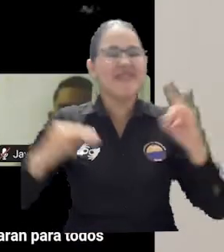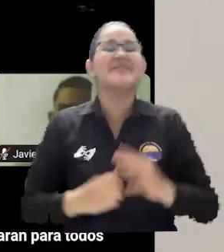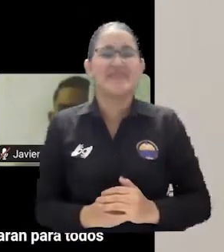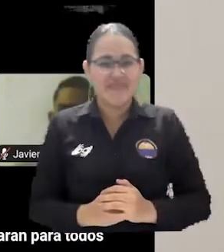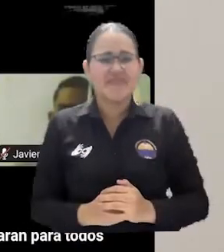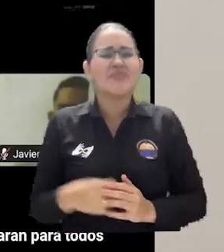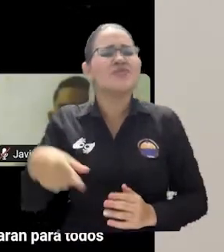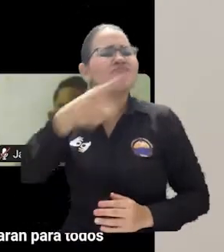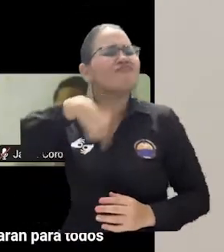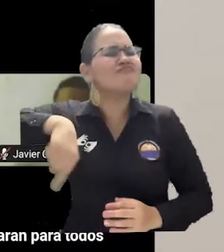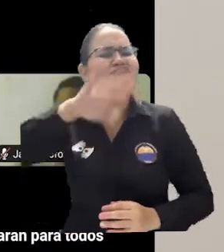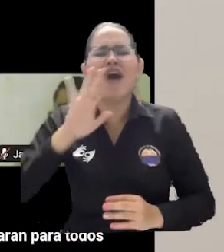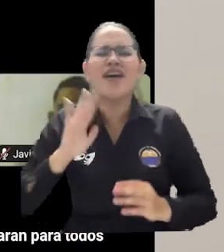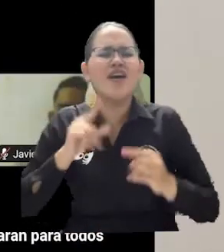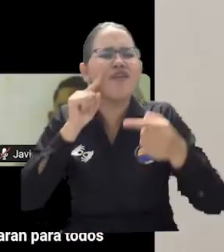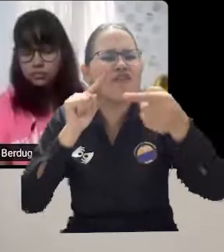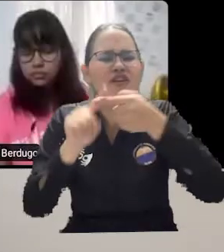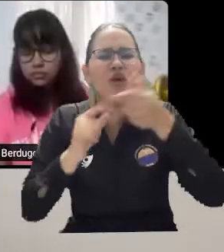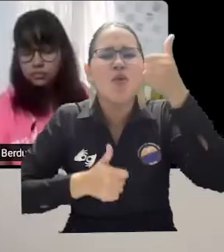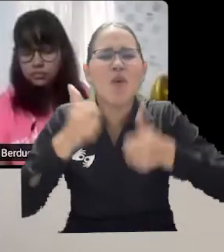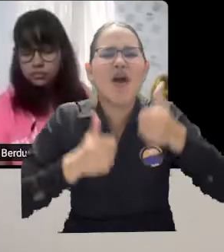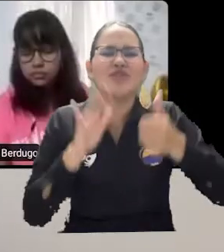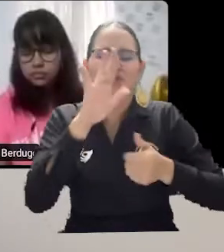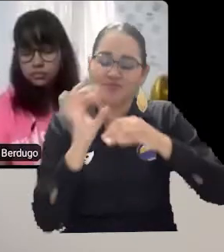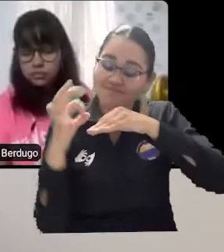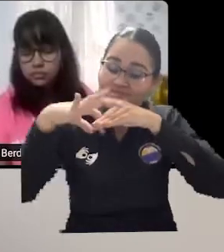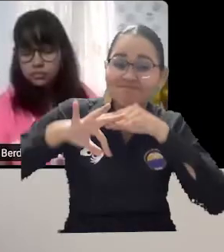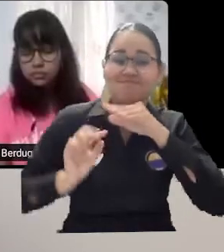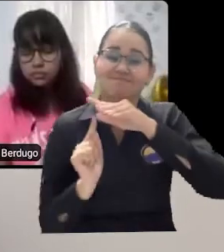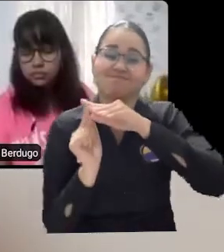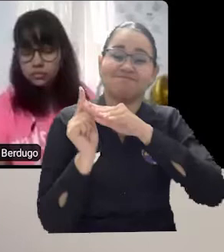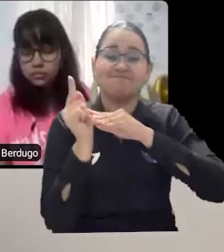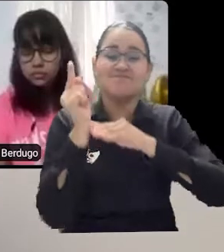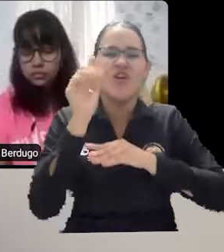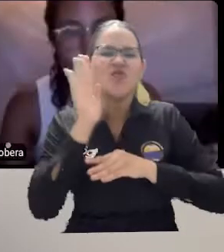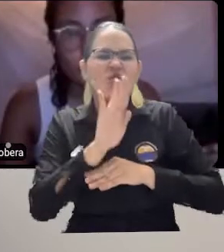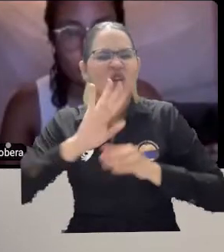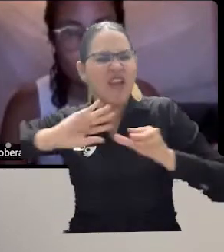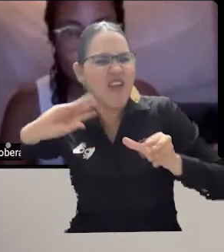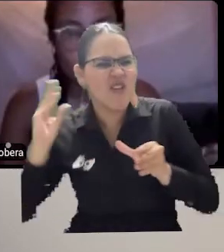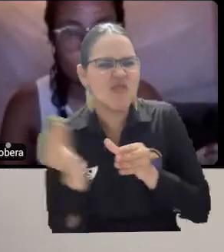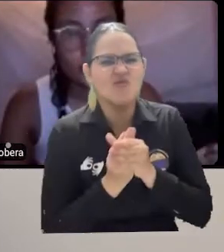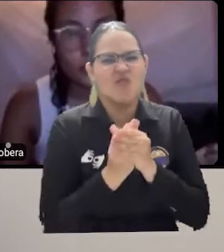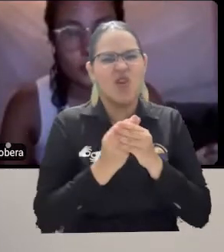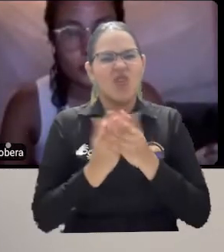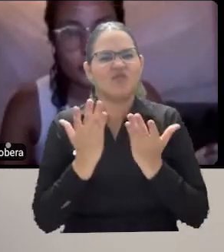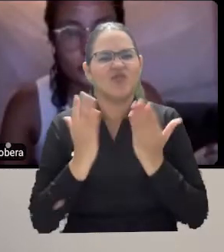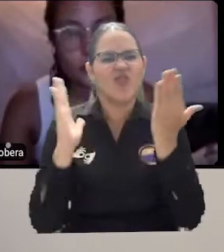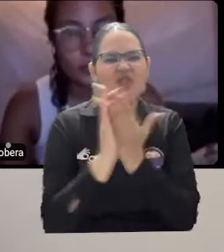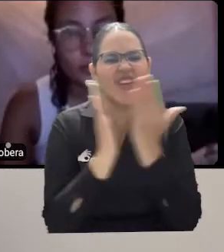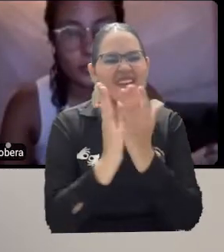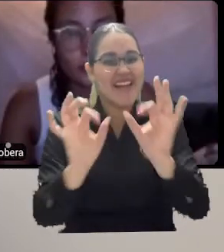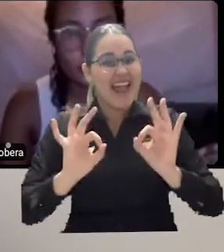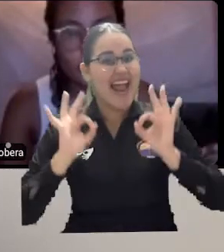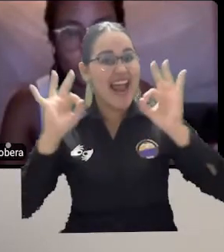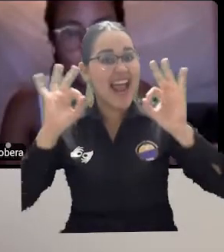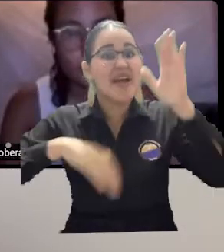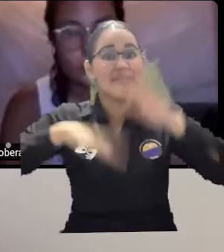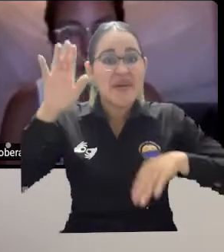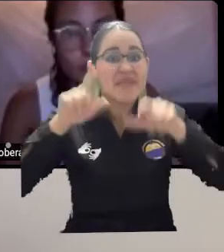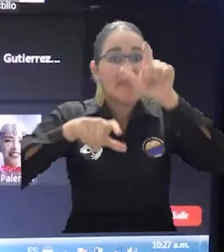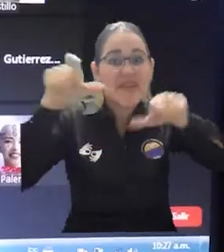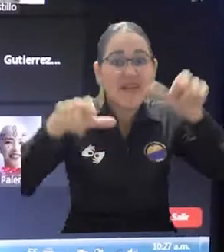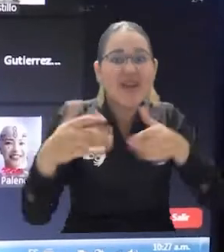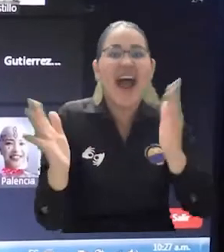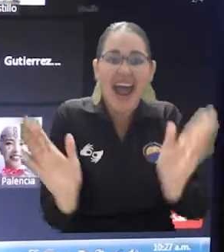Sembrar más inclusión, sembrar más calidad educativa y sembrar mejores profesionales que hoy quieran estar en nuestra